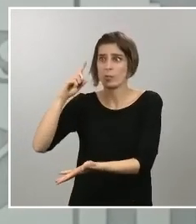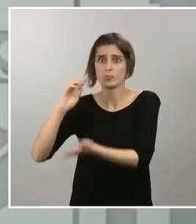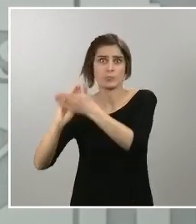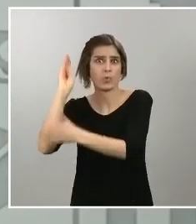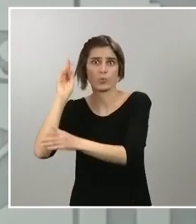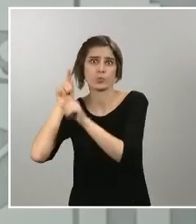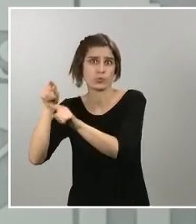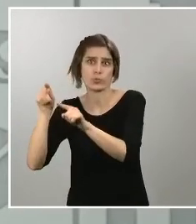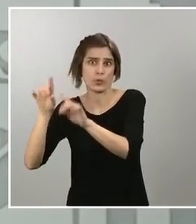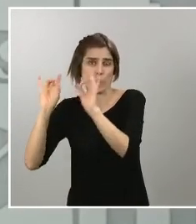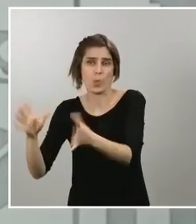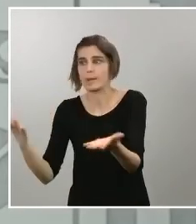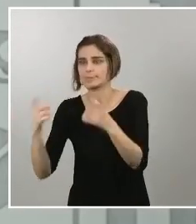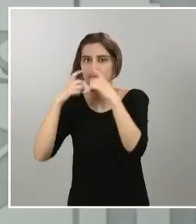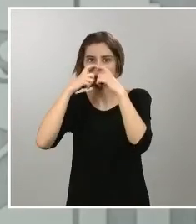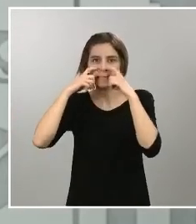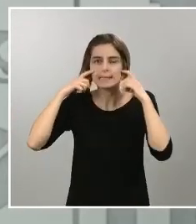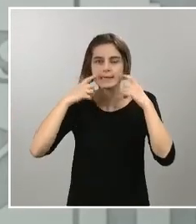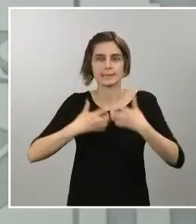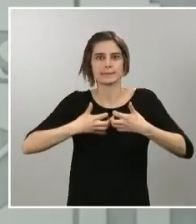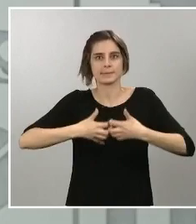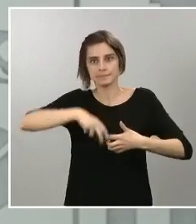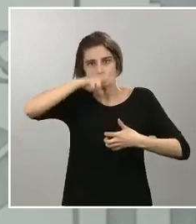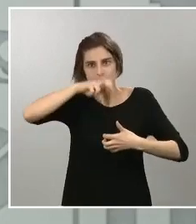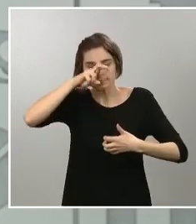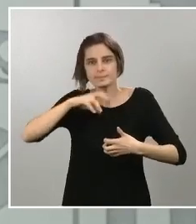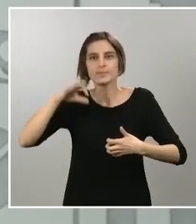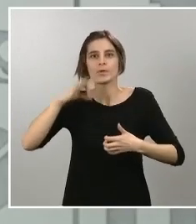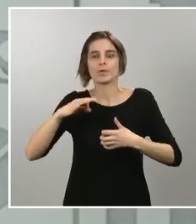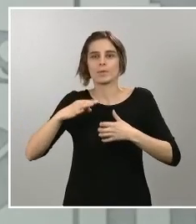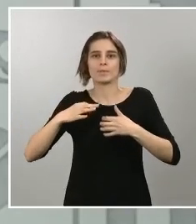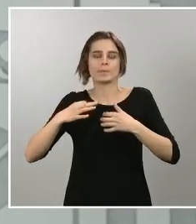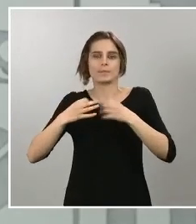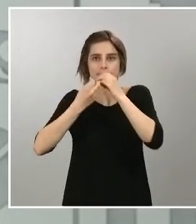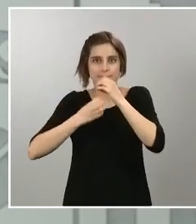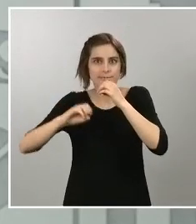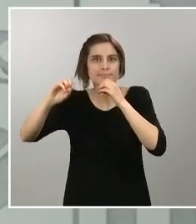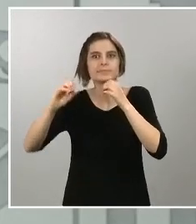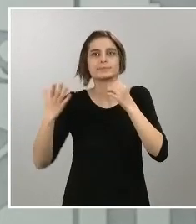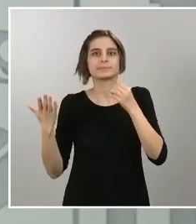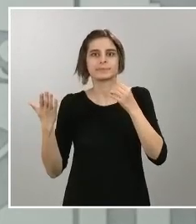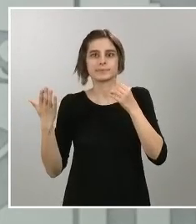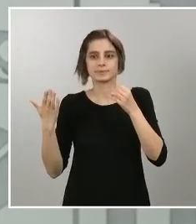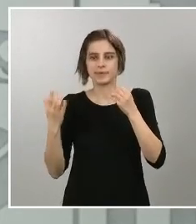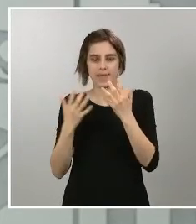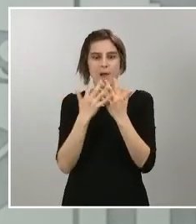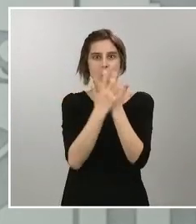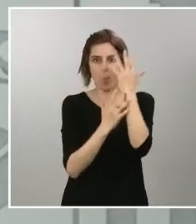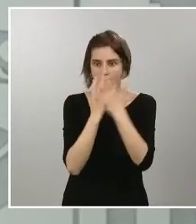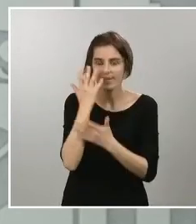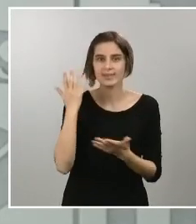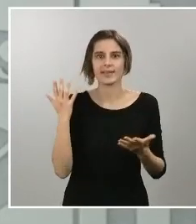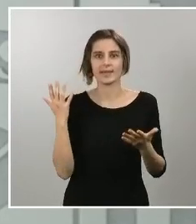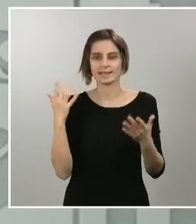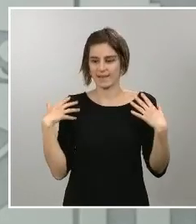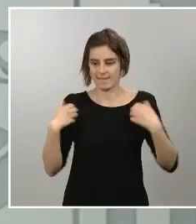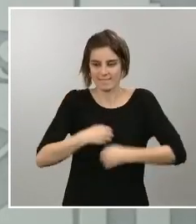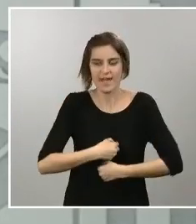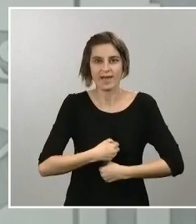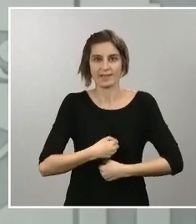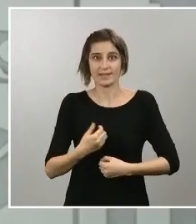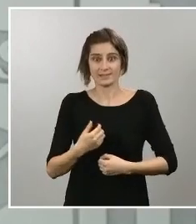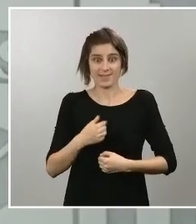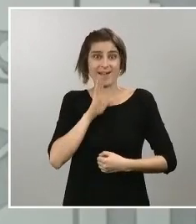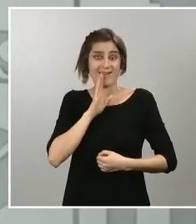respiradores o aparatos de ventilación mecánica, ser capaces de tener los guantes, las batas, todo aquello que nos permita